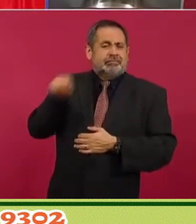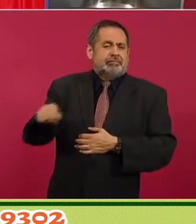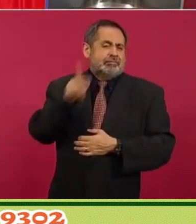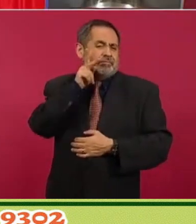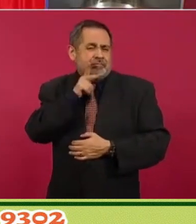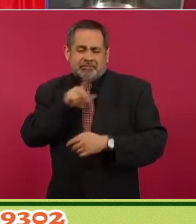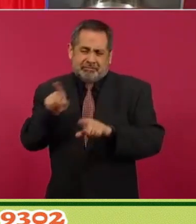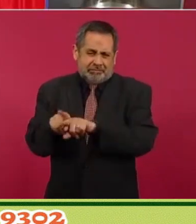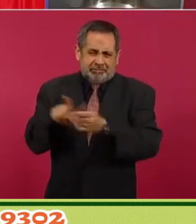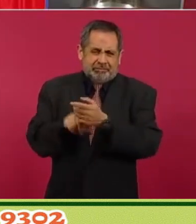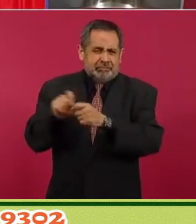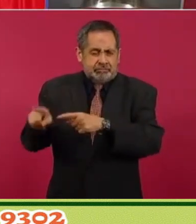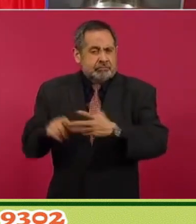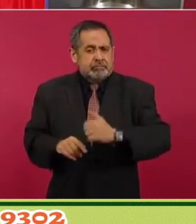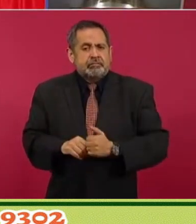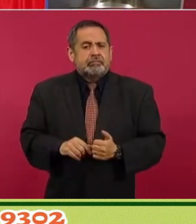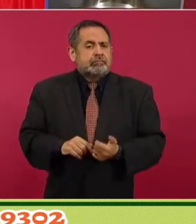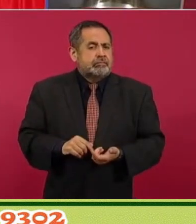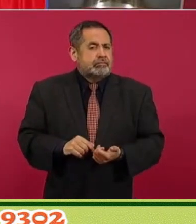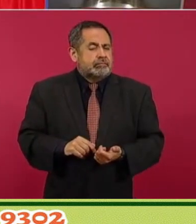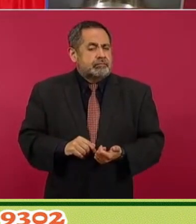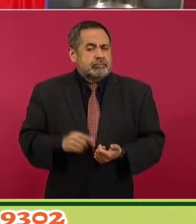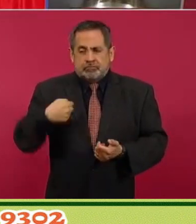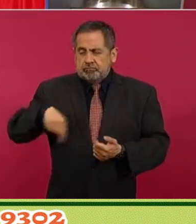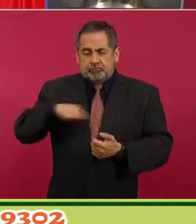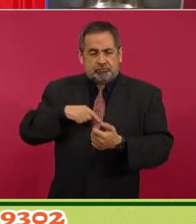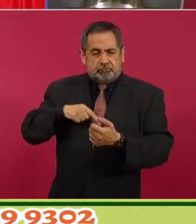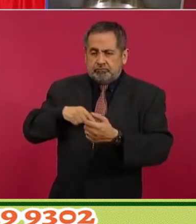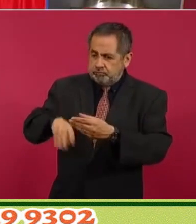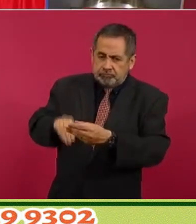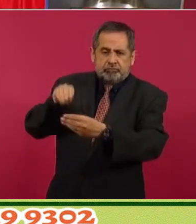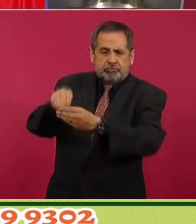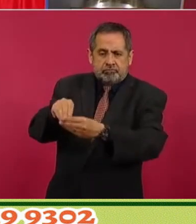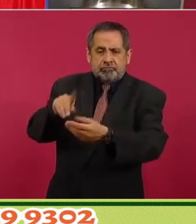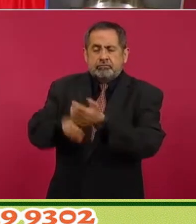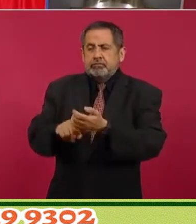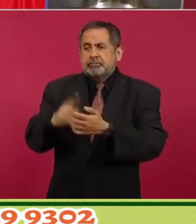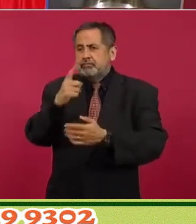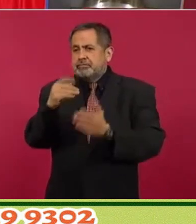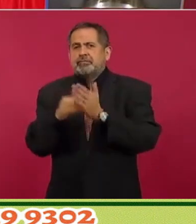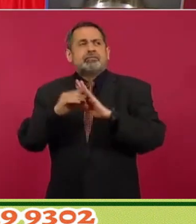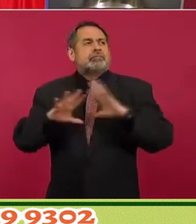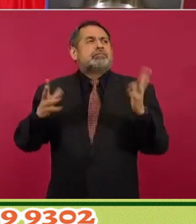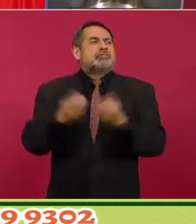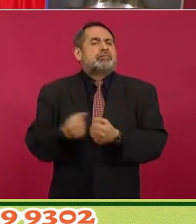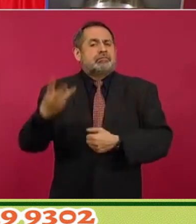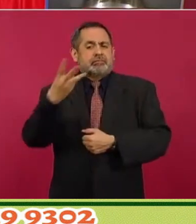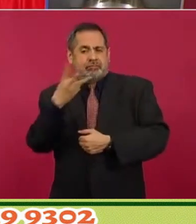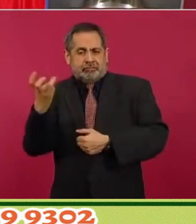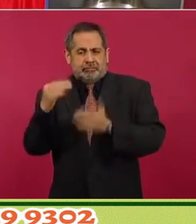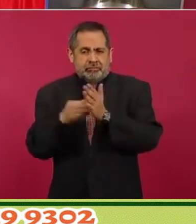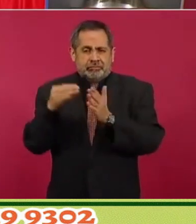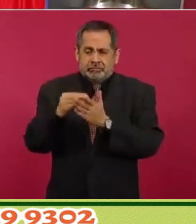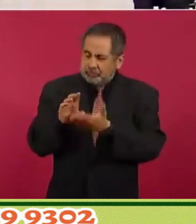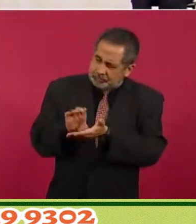a aportar 100 millones de dólares, van a ser 300 millones para atender el